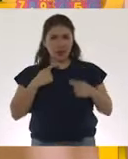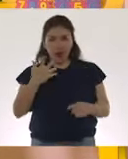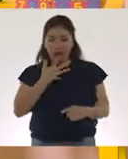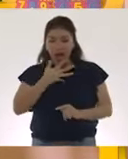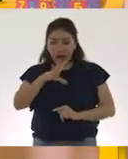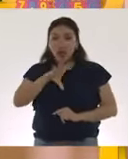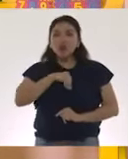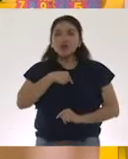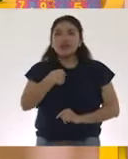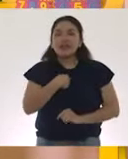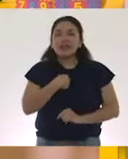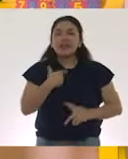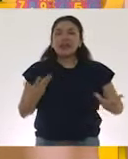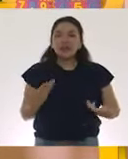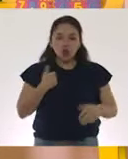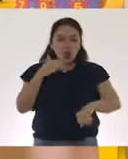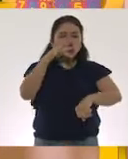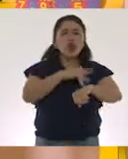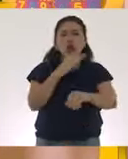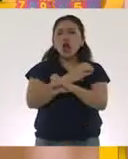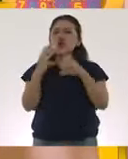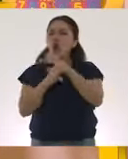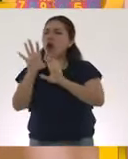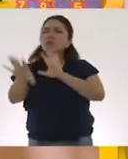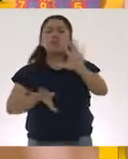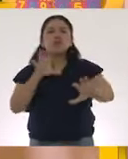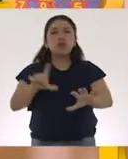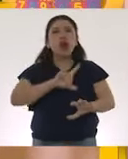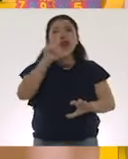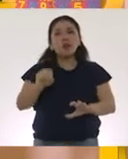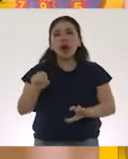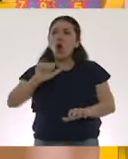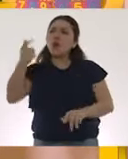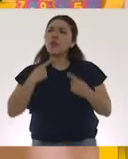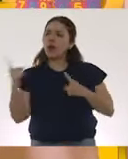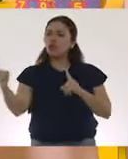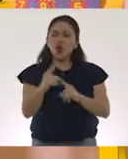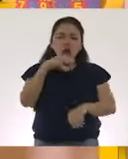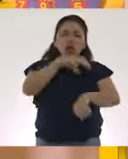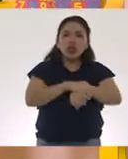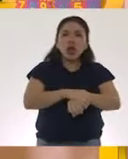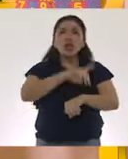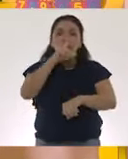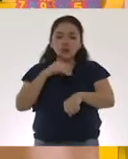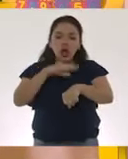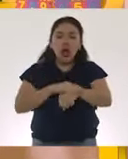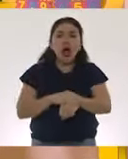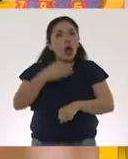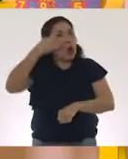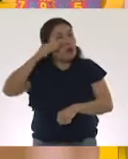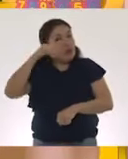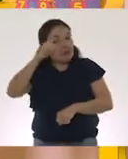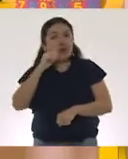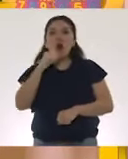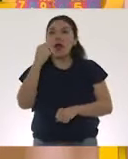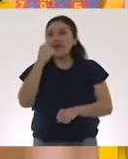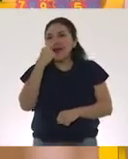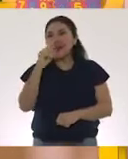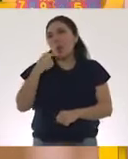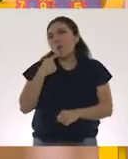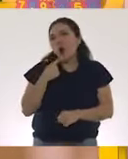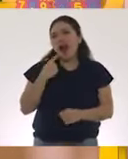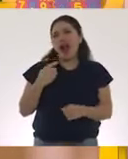contagiosa los toca y después nosotros los tocamos y nos llevamos nuestra mano hacia los ojos, nariz y boca.